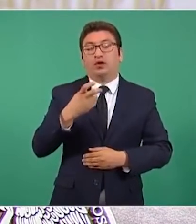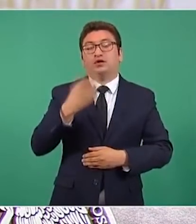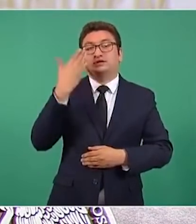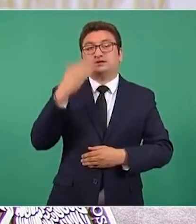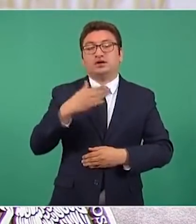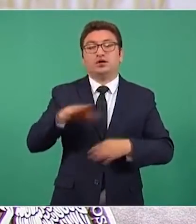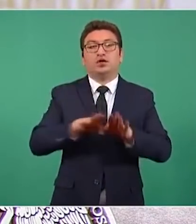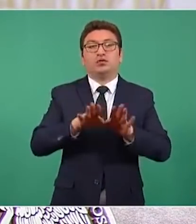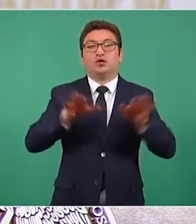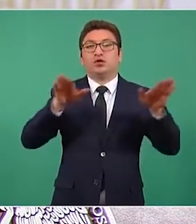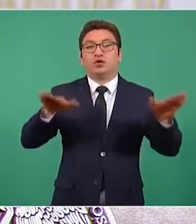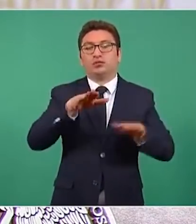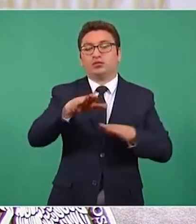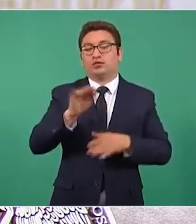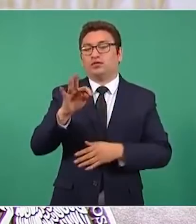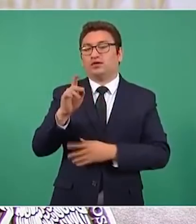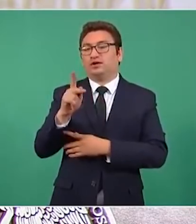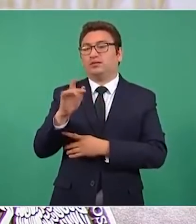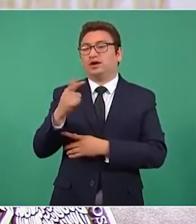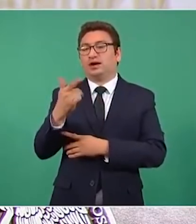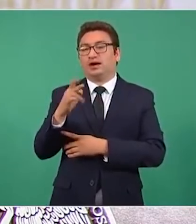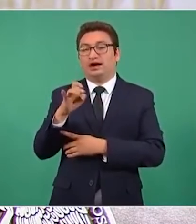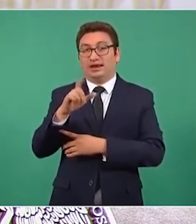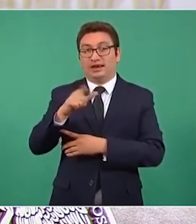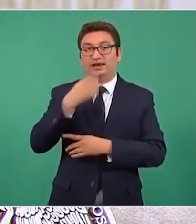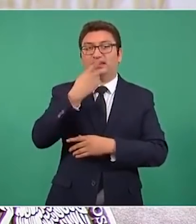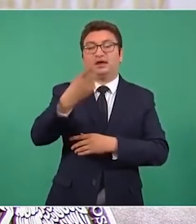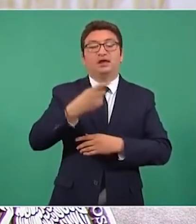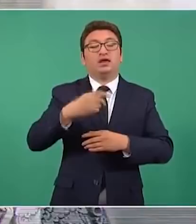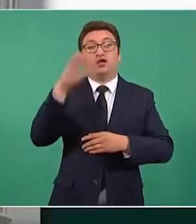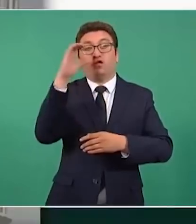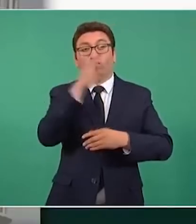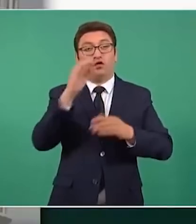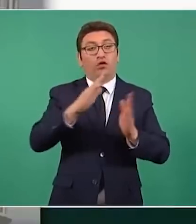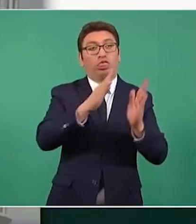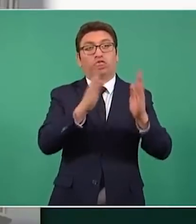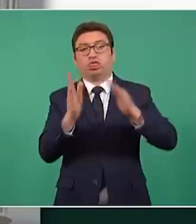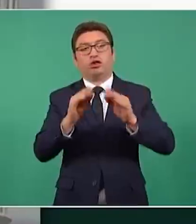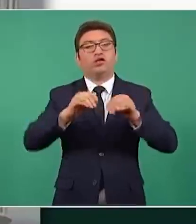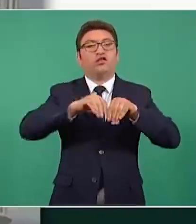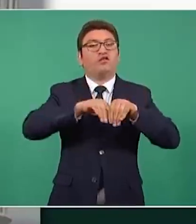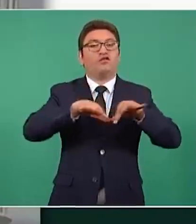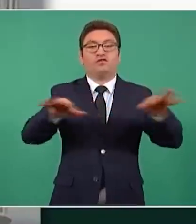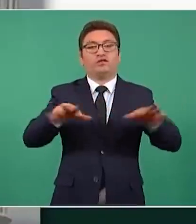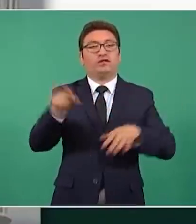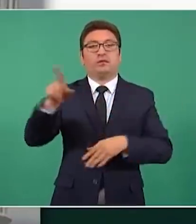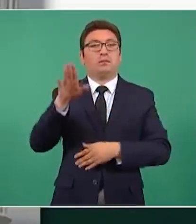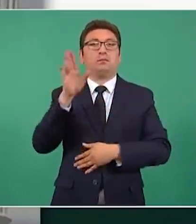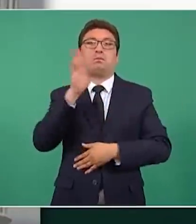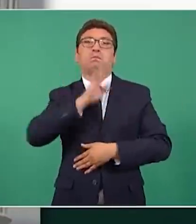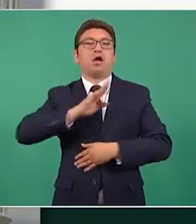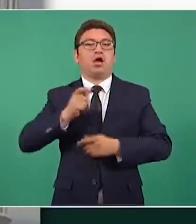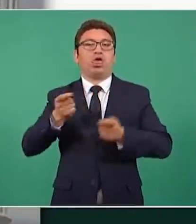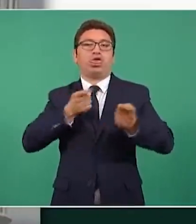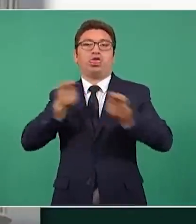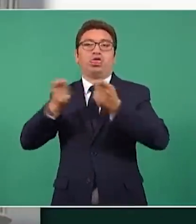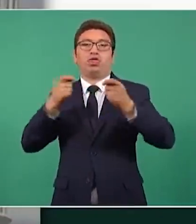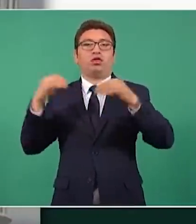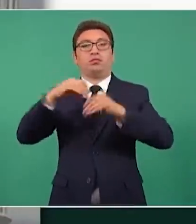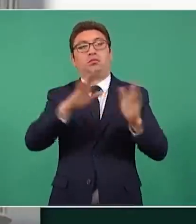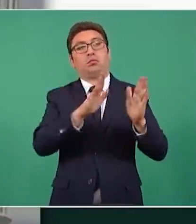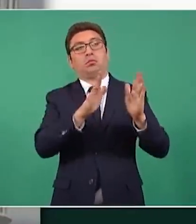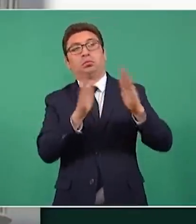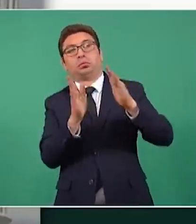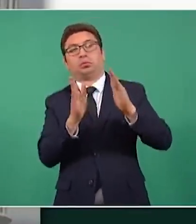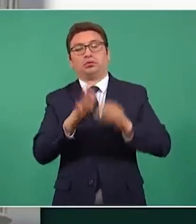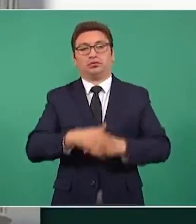Felipe Ángeles, informó que las imágenes difundidas en las redes sociales y en medios están manipuladas para aparentar